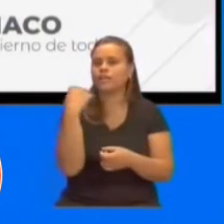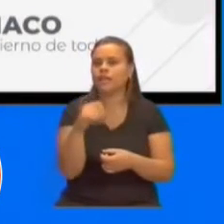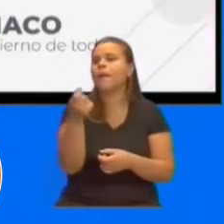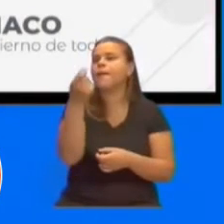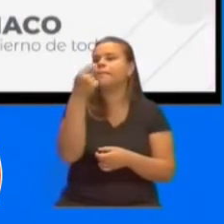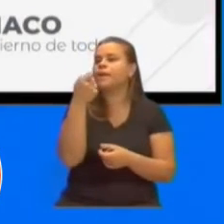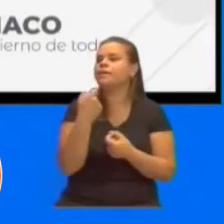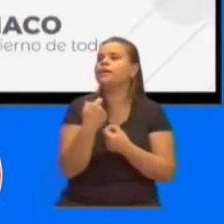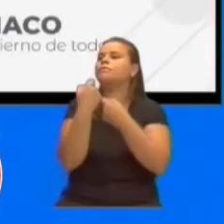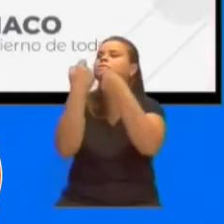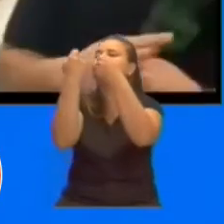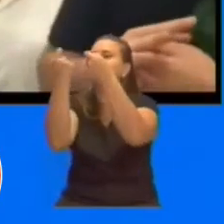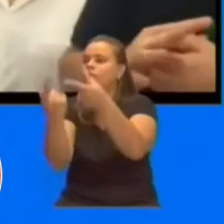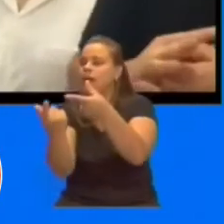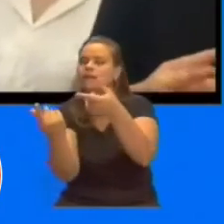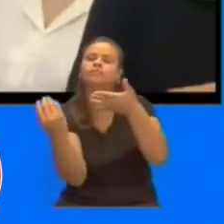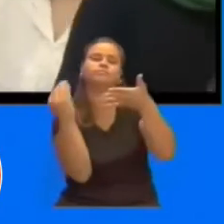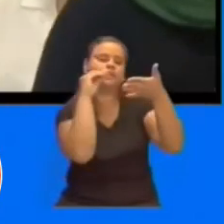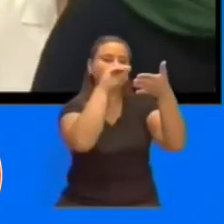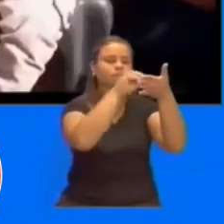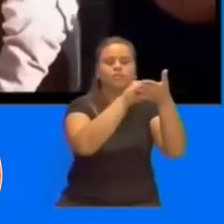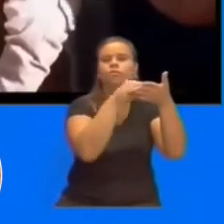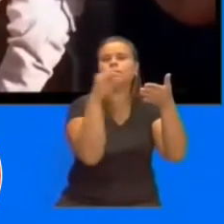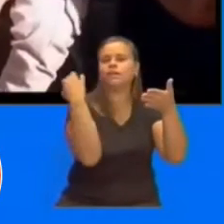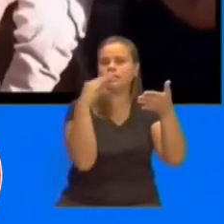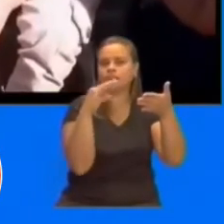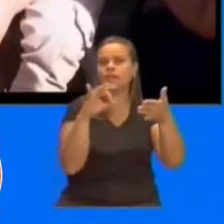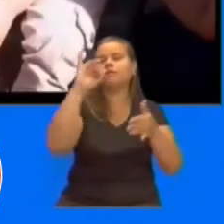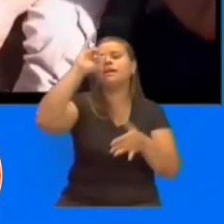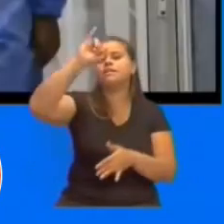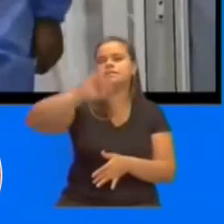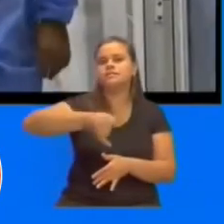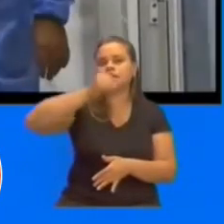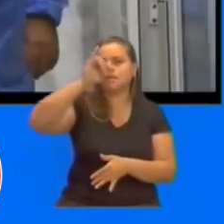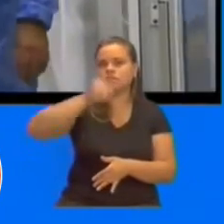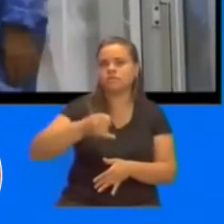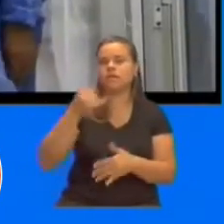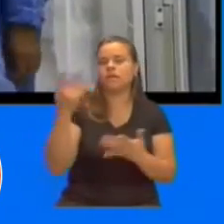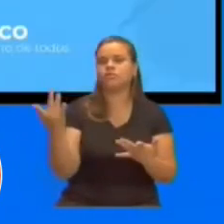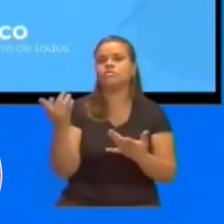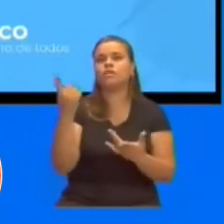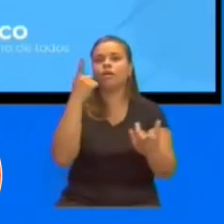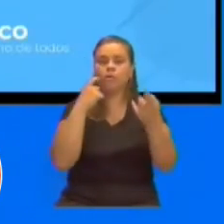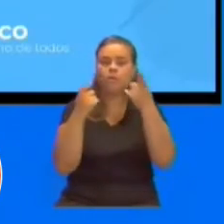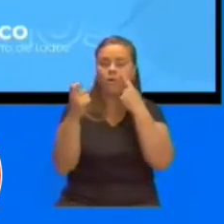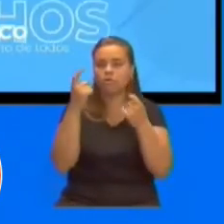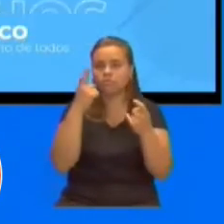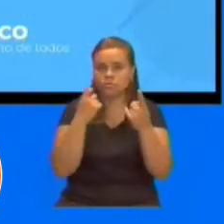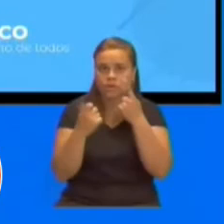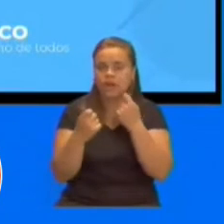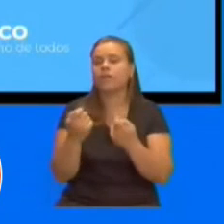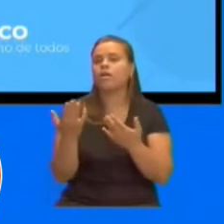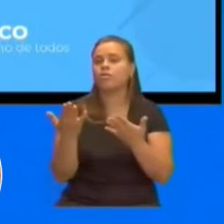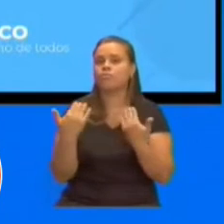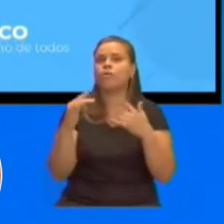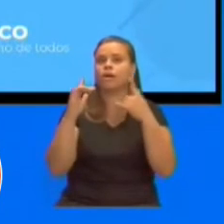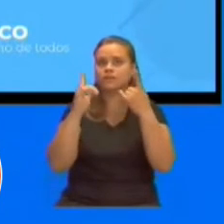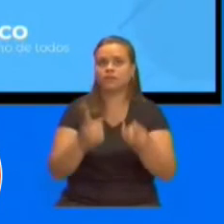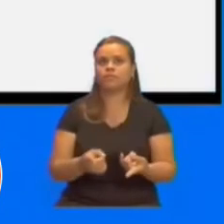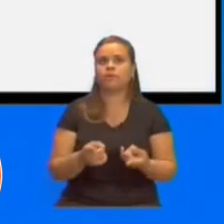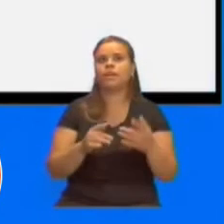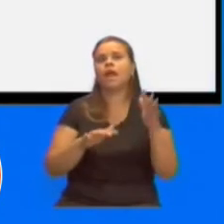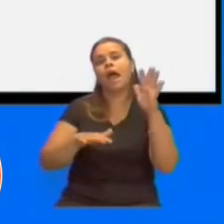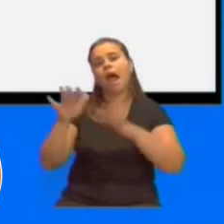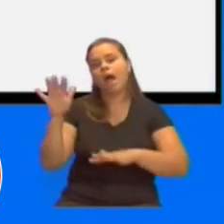cada paciente atendido, a los efectos de evitar, por supuesto, pérdidas, roturas masivas o retiros, o